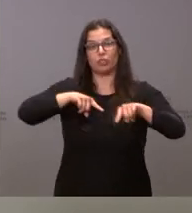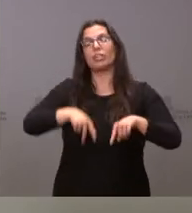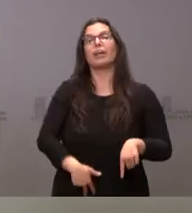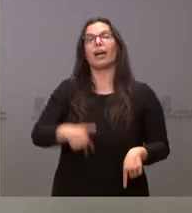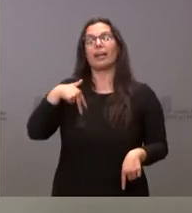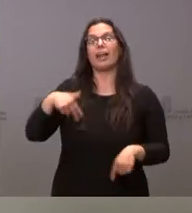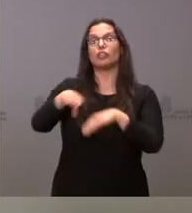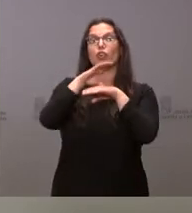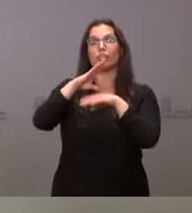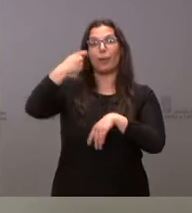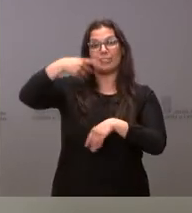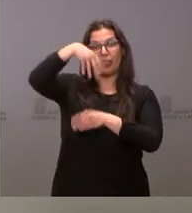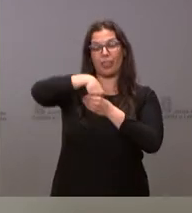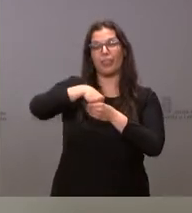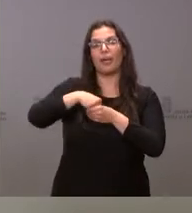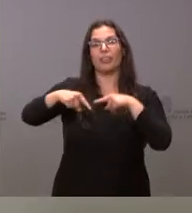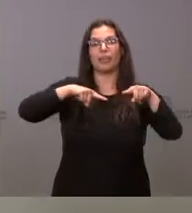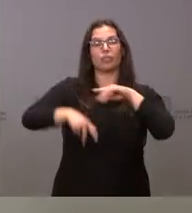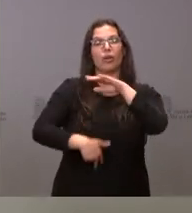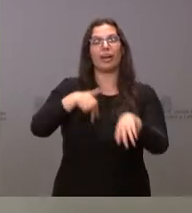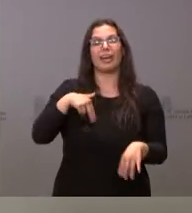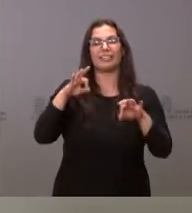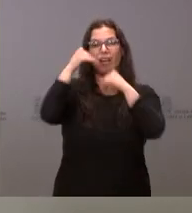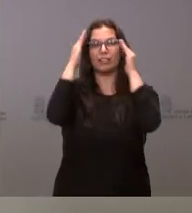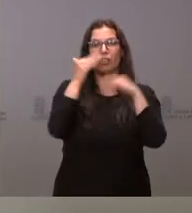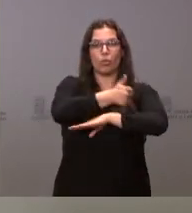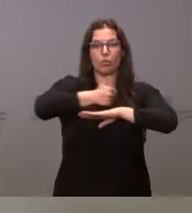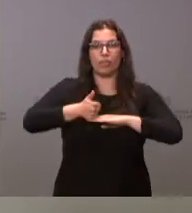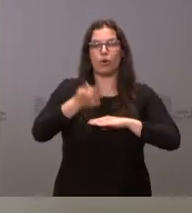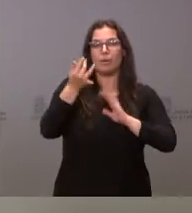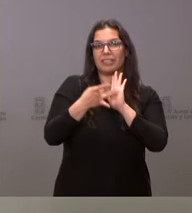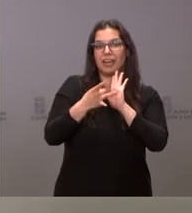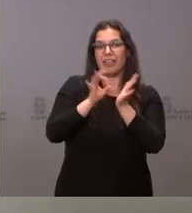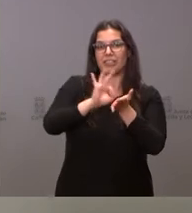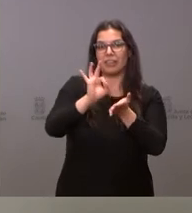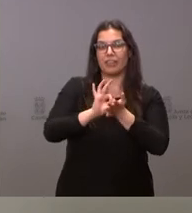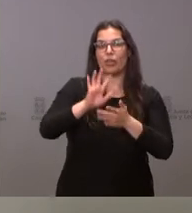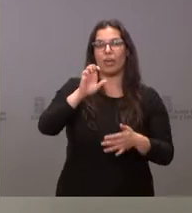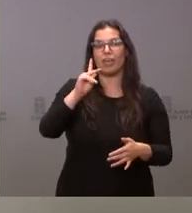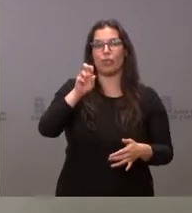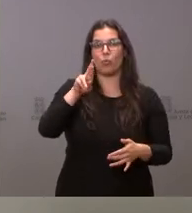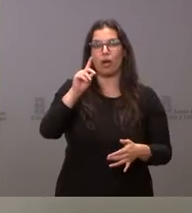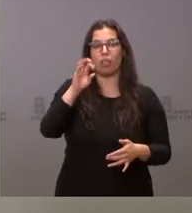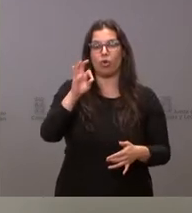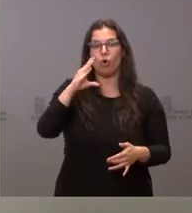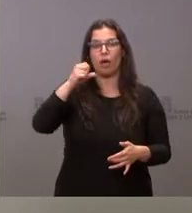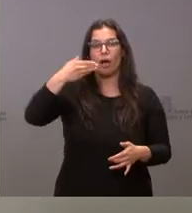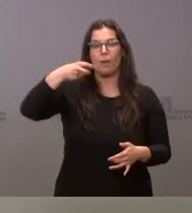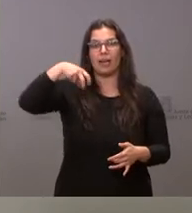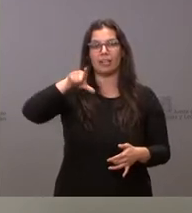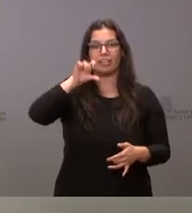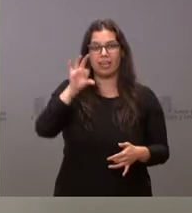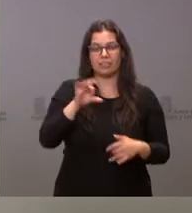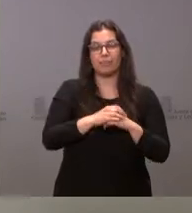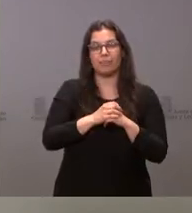de Presidencia, director general de Atención al Ciudadano y Cálida de los Servicios, Eduardo Cabanillas Muñoz Reja.